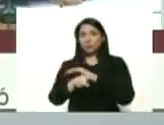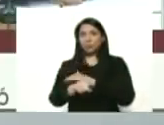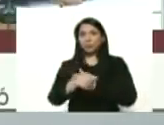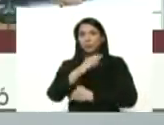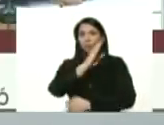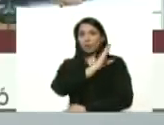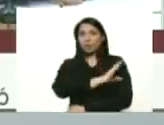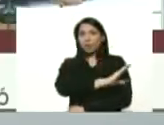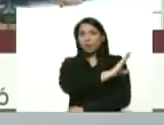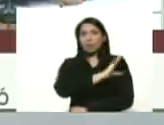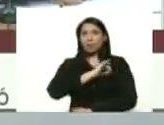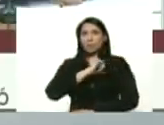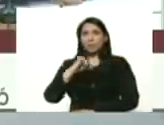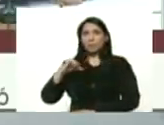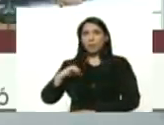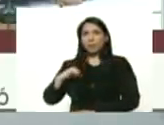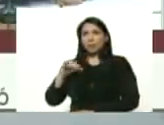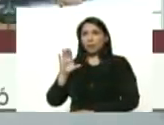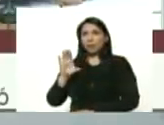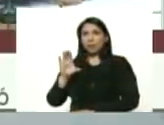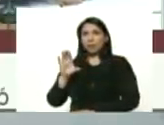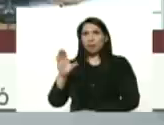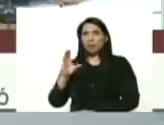una clínica privada del este de Caracas